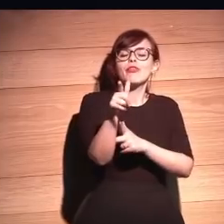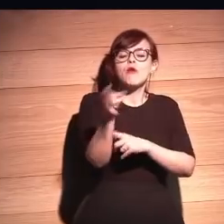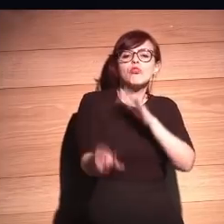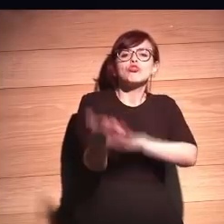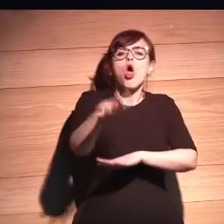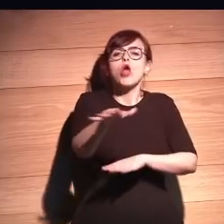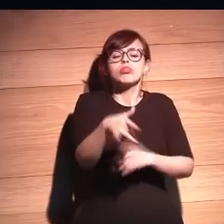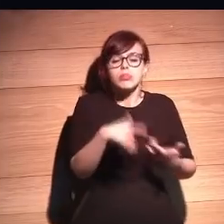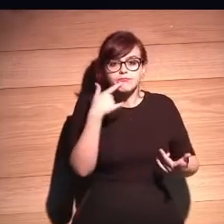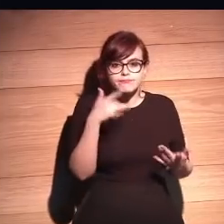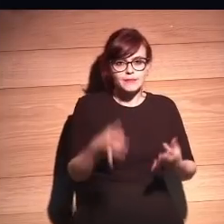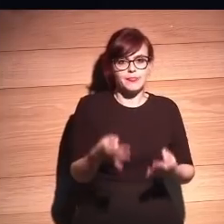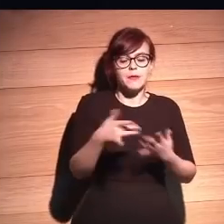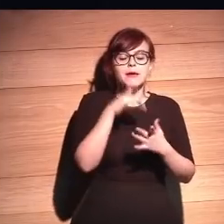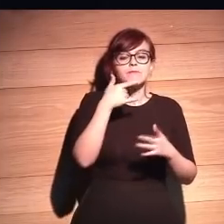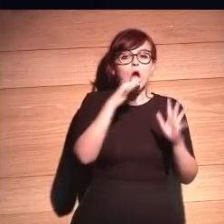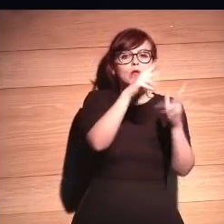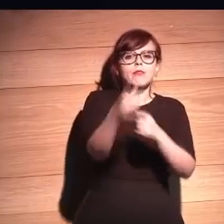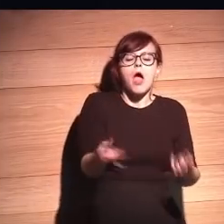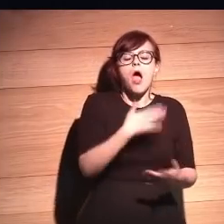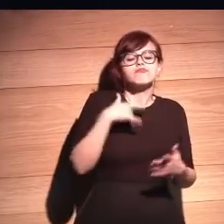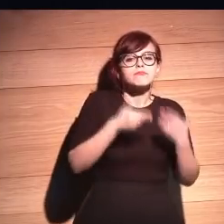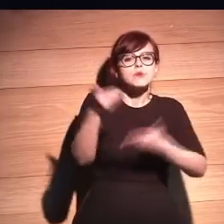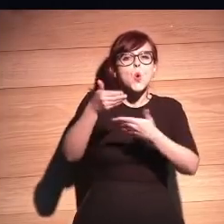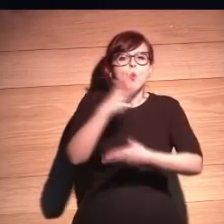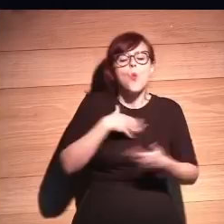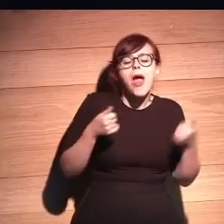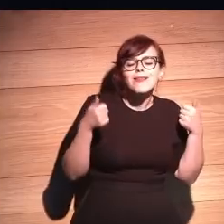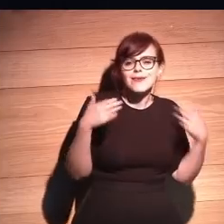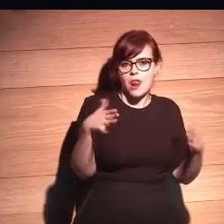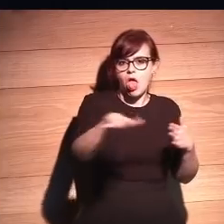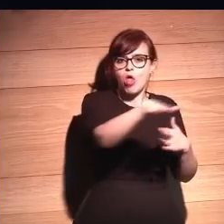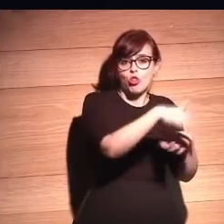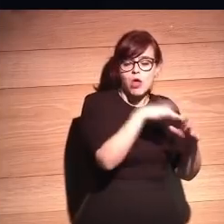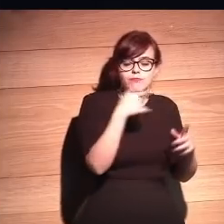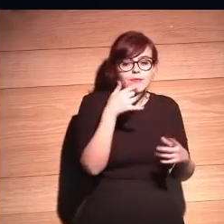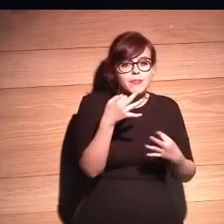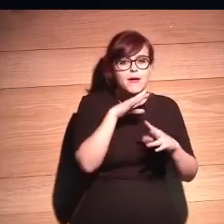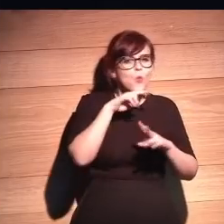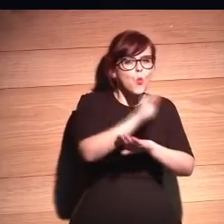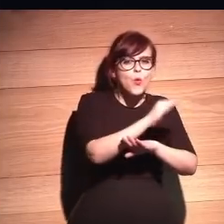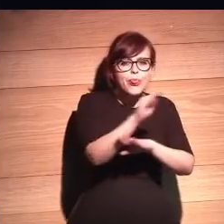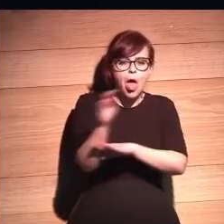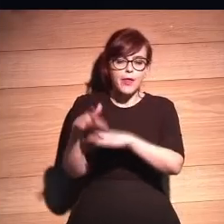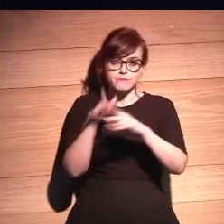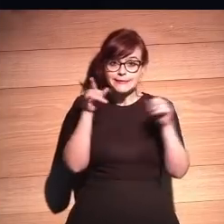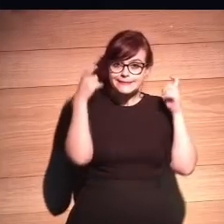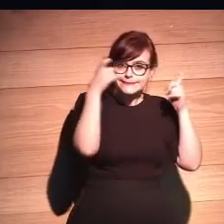deberán acumular reputación. Las fuentes fidedignas van a cuidar cada vez más